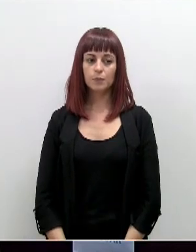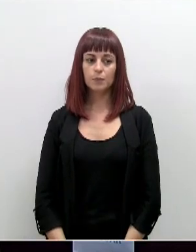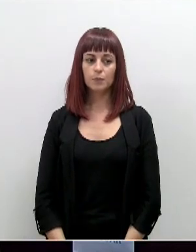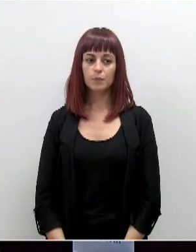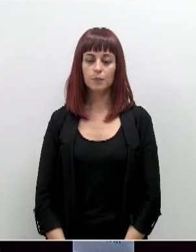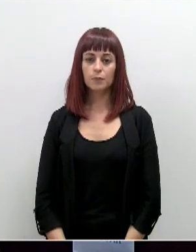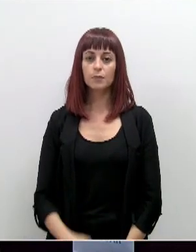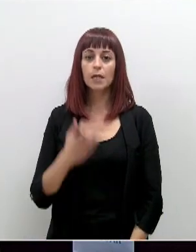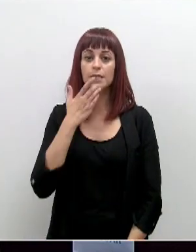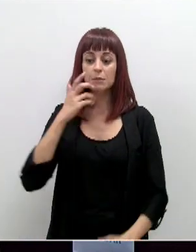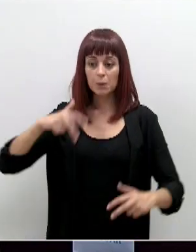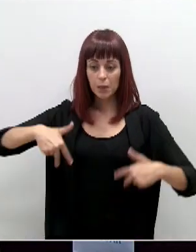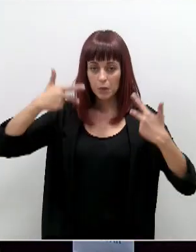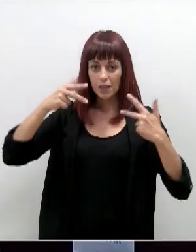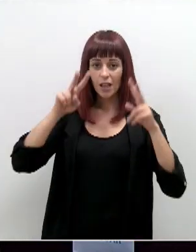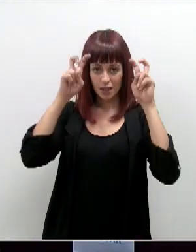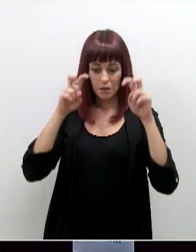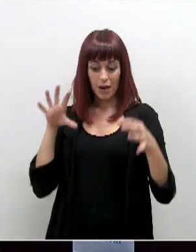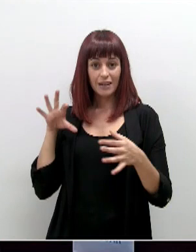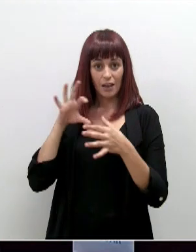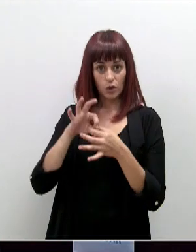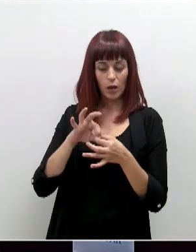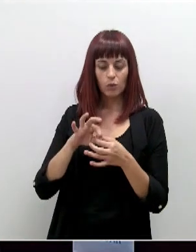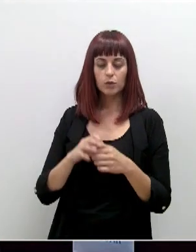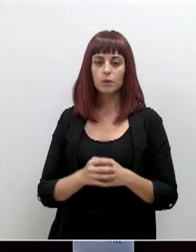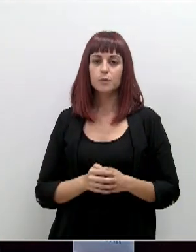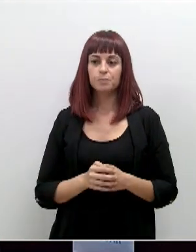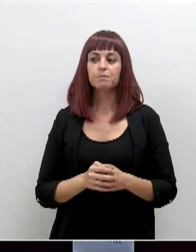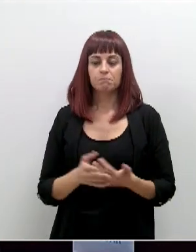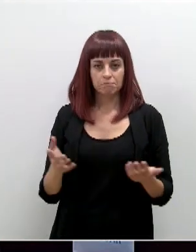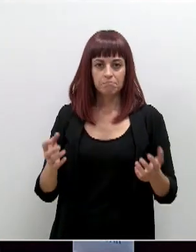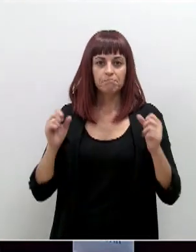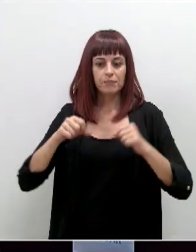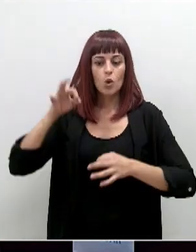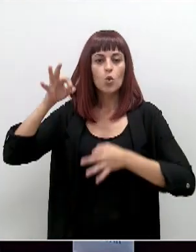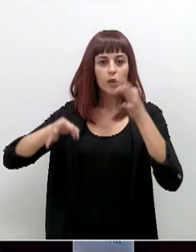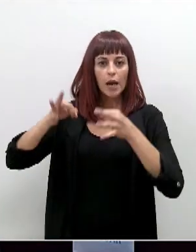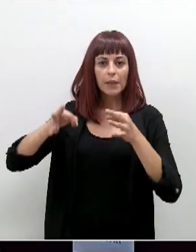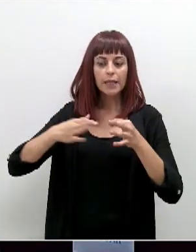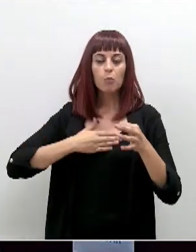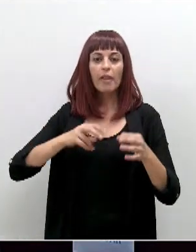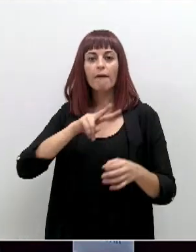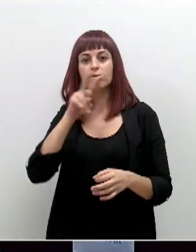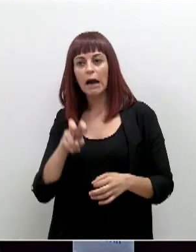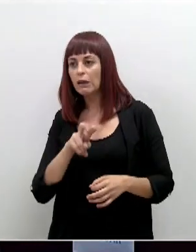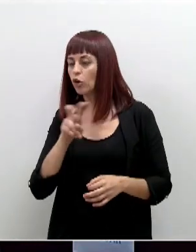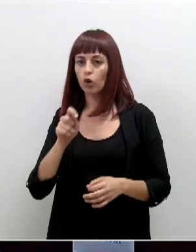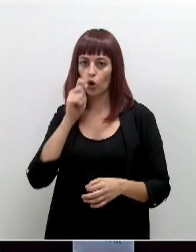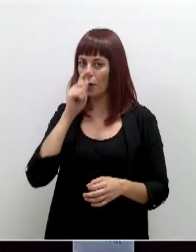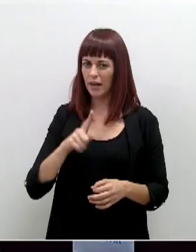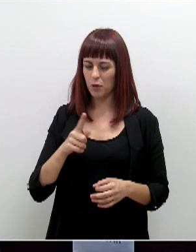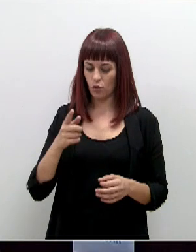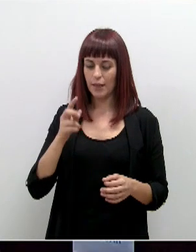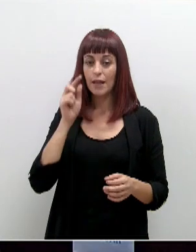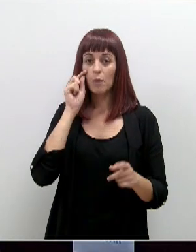Si me permite, en relación con esto mismo, más allá de que jurídicamente sea viable o no en este momento, desde el punto de